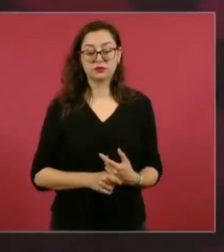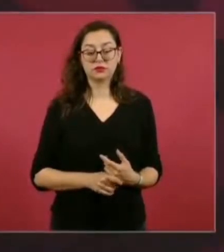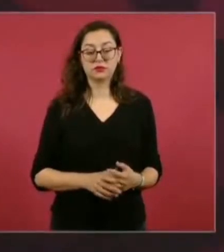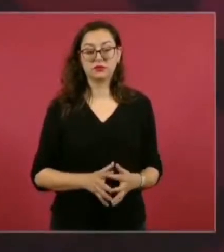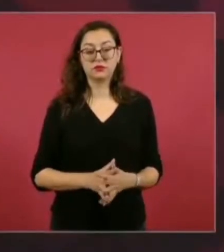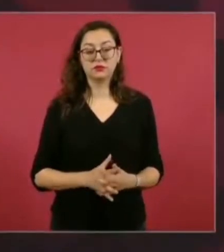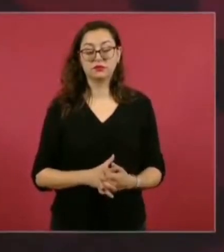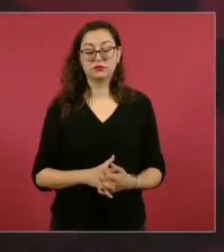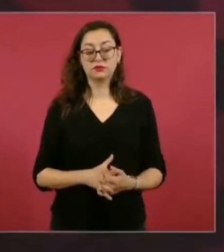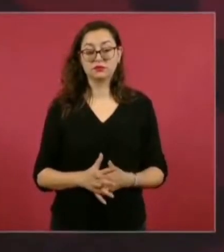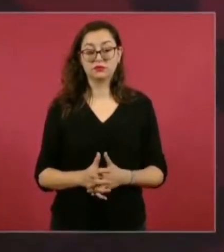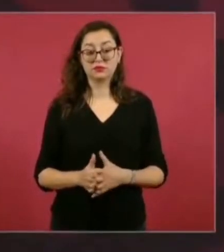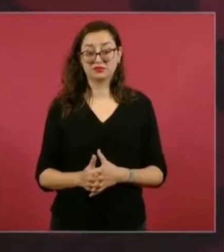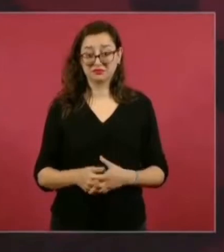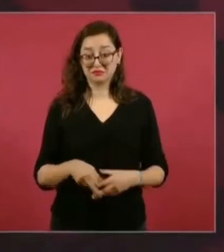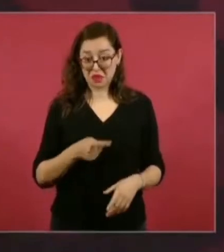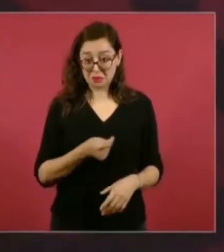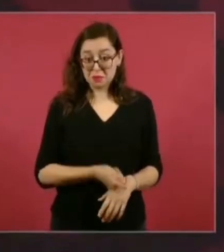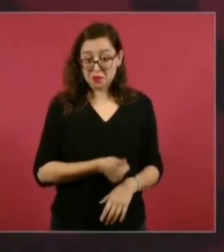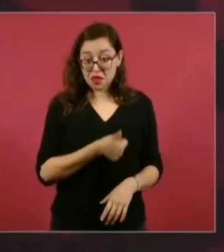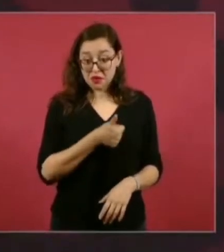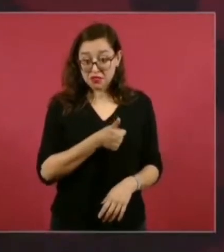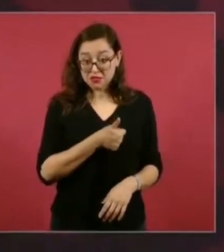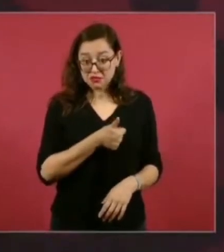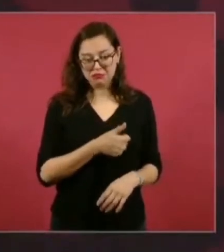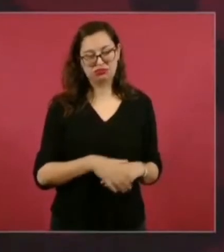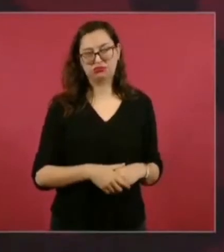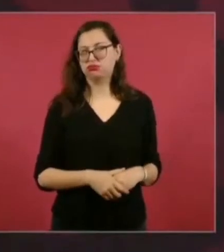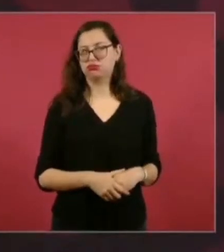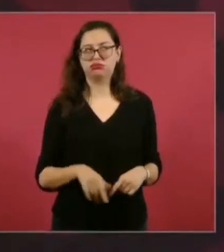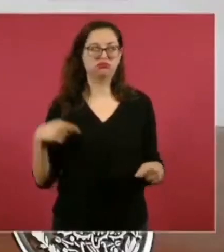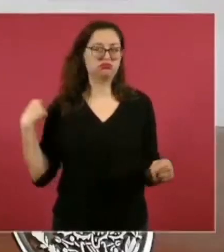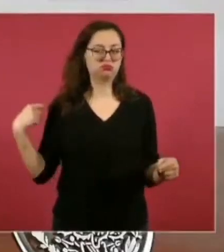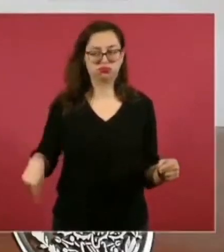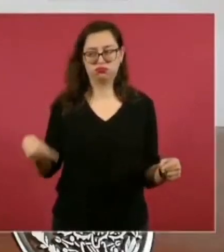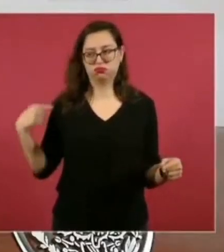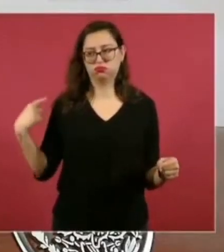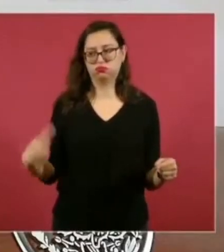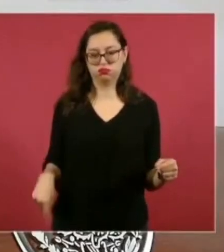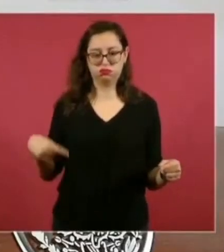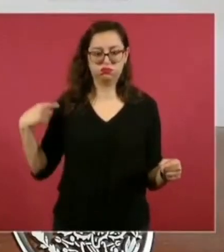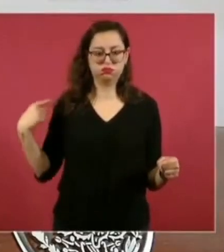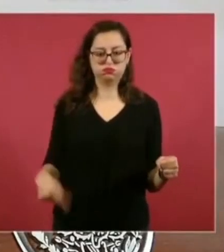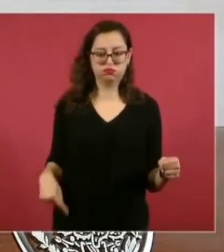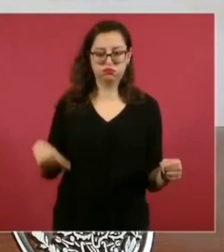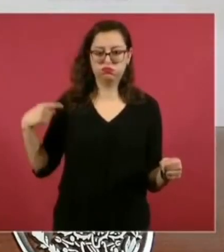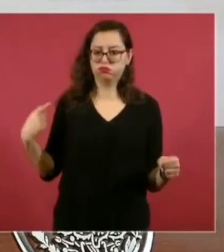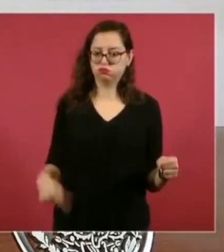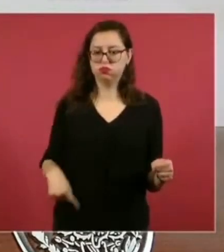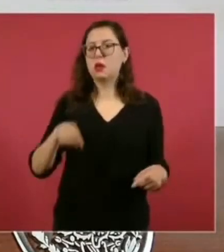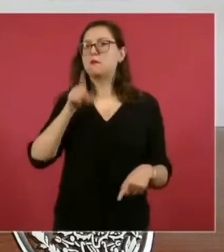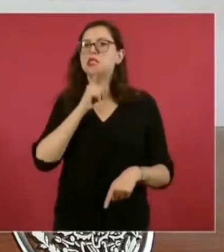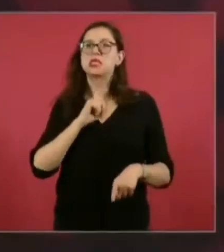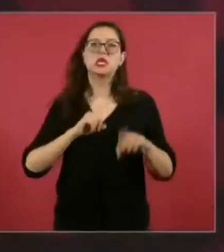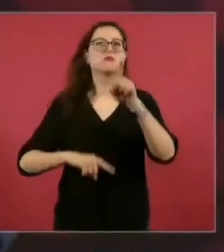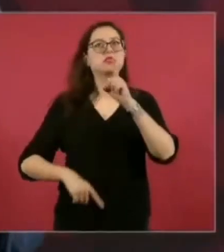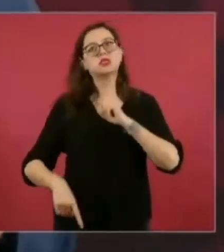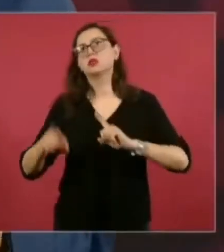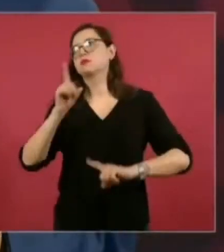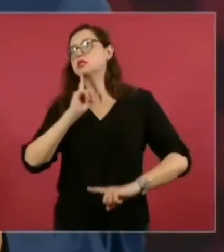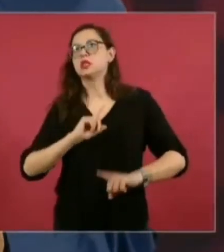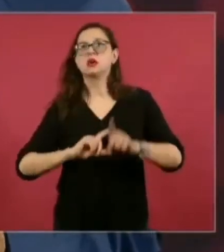y no es la primera vez que difunden mentiras y todo por su enojo.